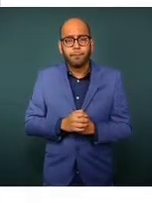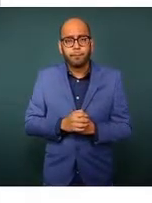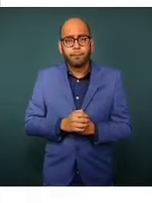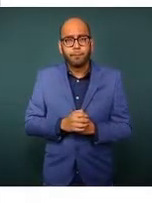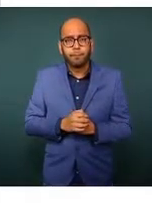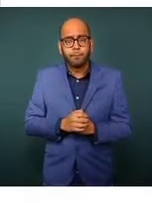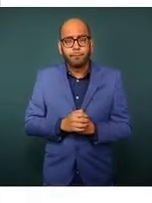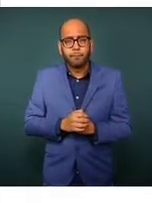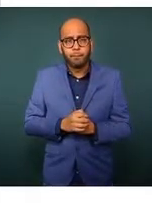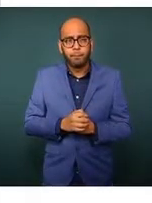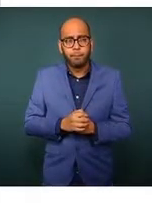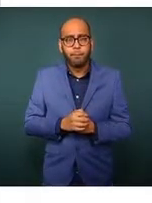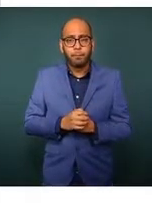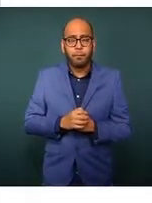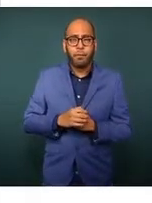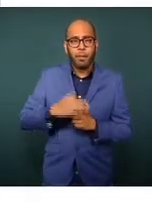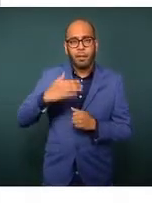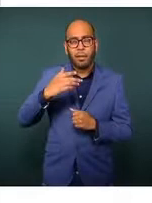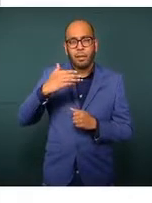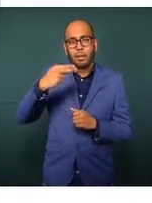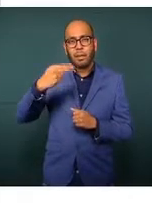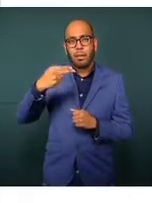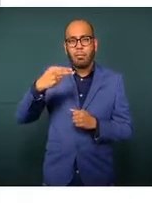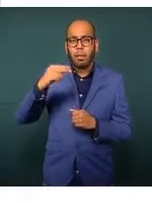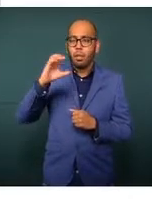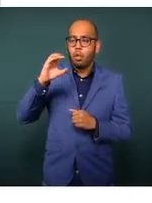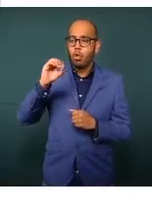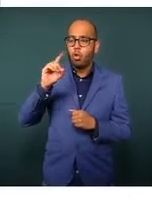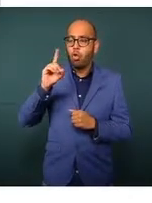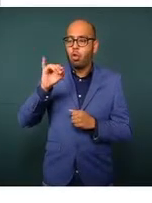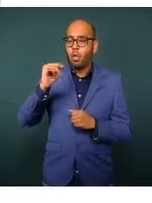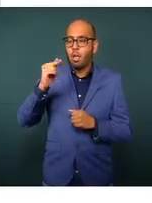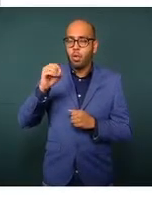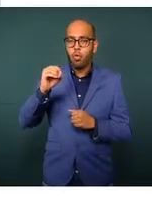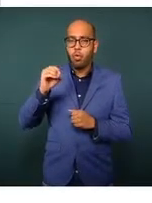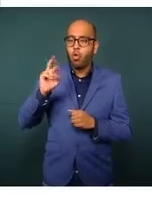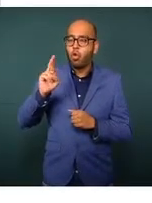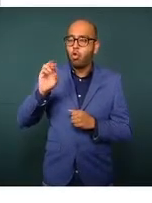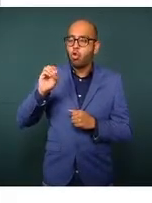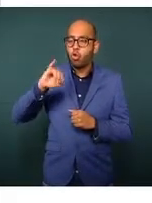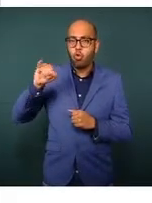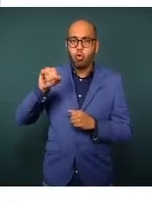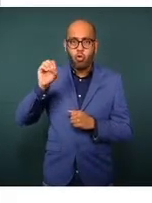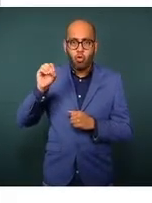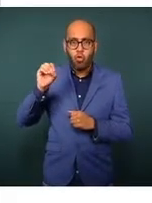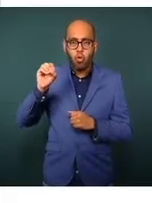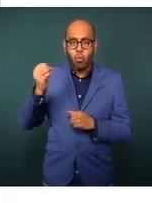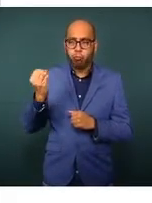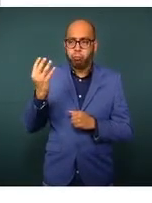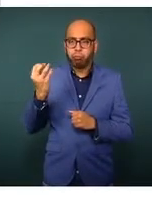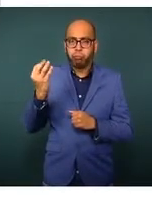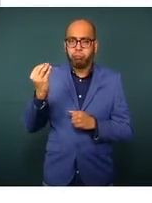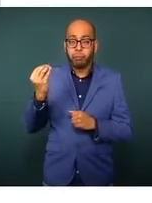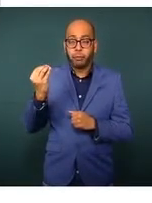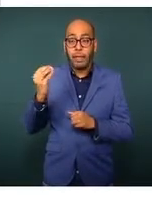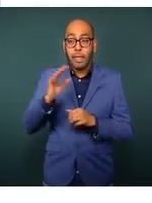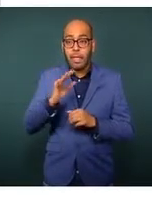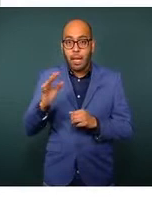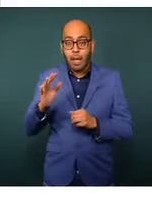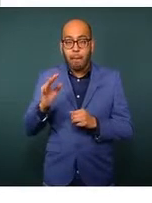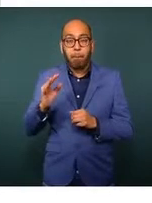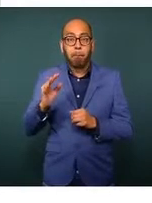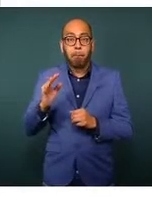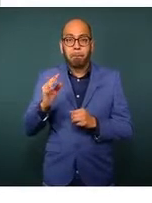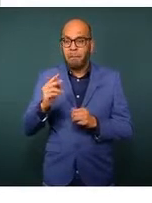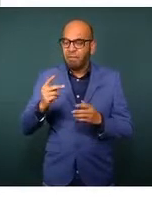el Código Rojo, todas las corporaciones se activan y el resultado ha sido